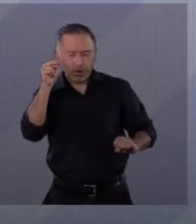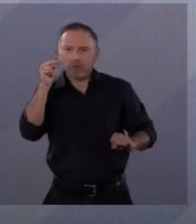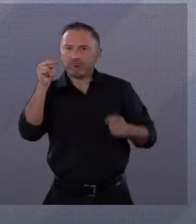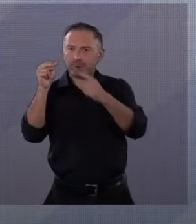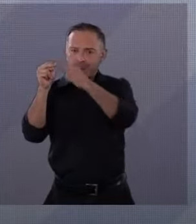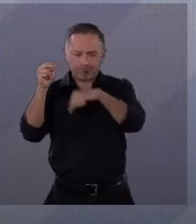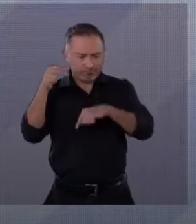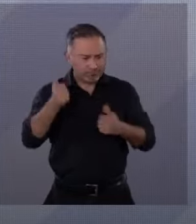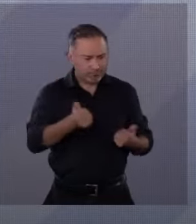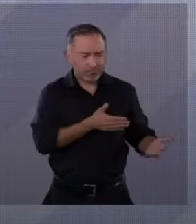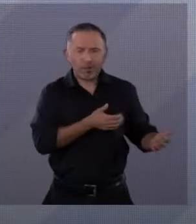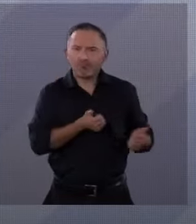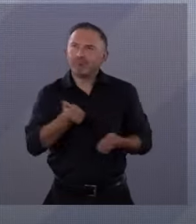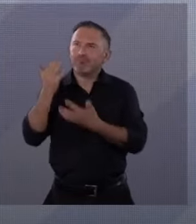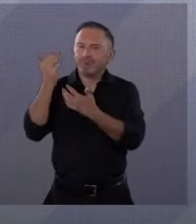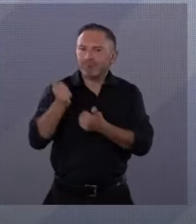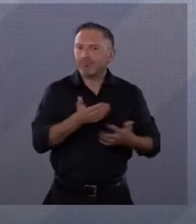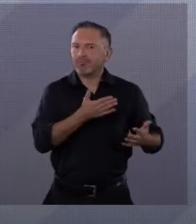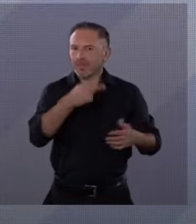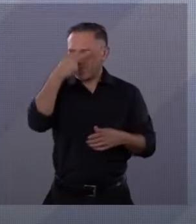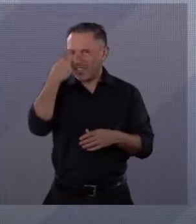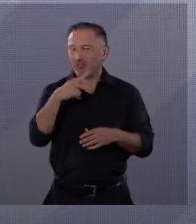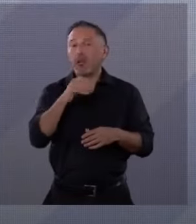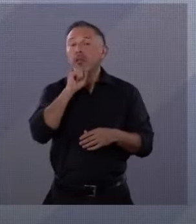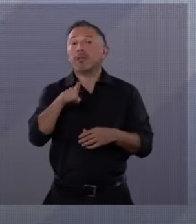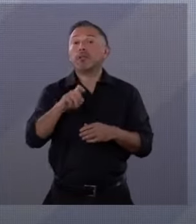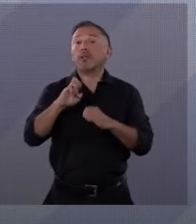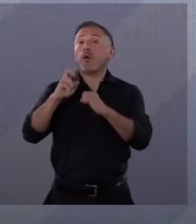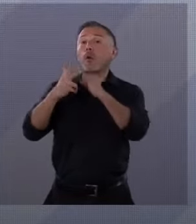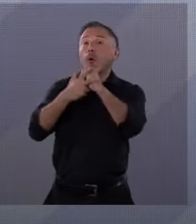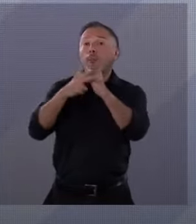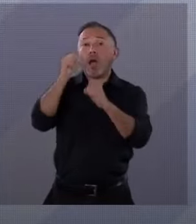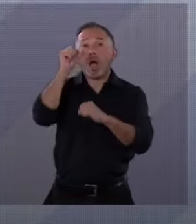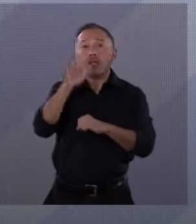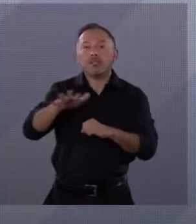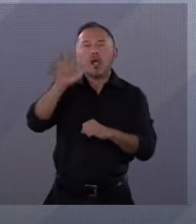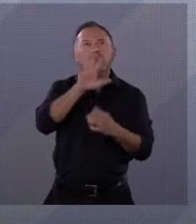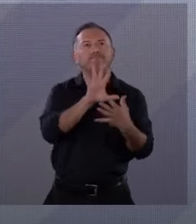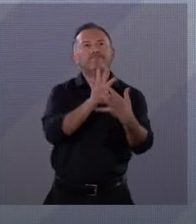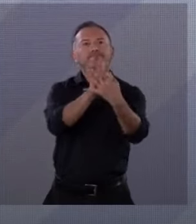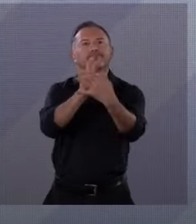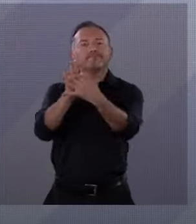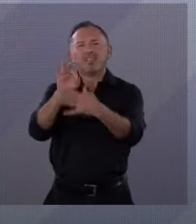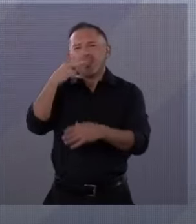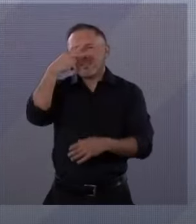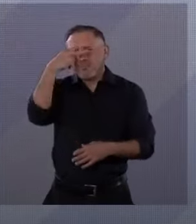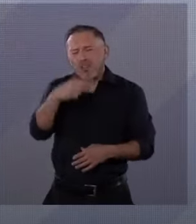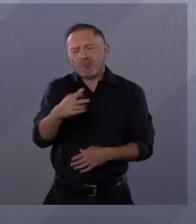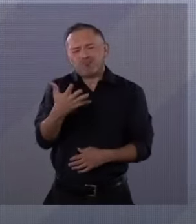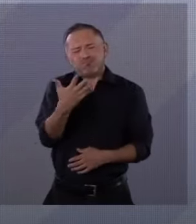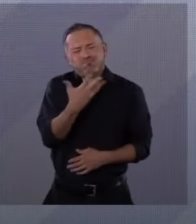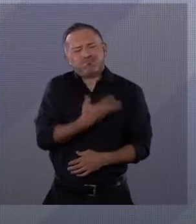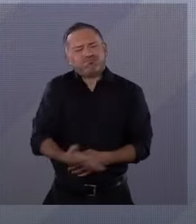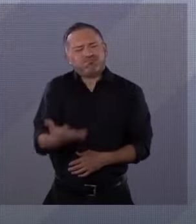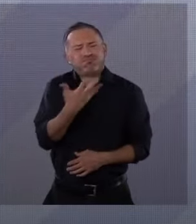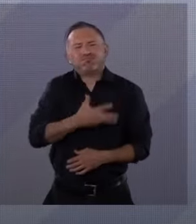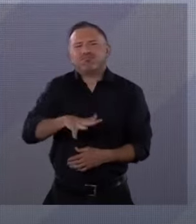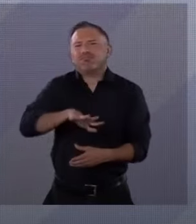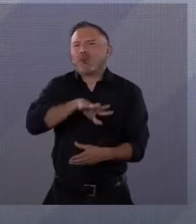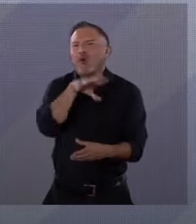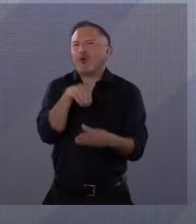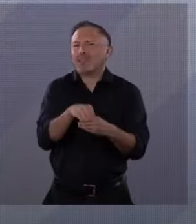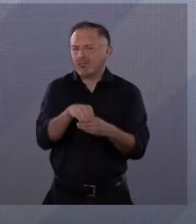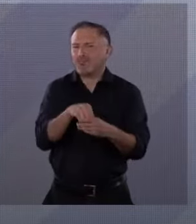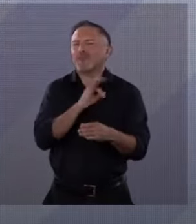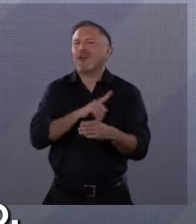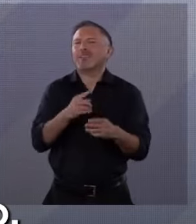importante entre Europa y Asia. Por lo tanto, México tiene todo para aprovechar el comercio